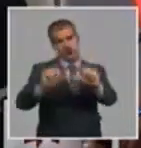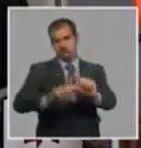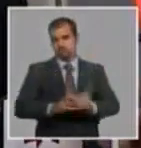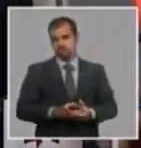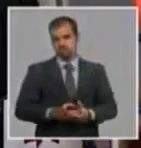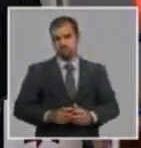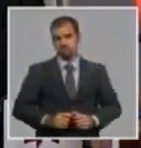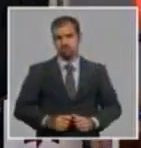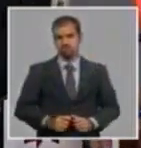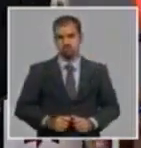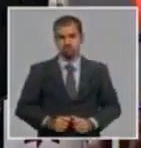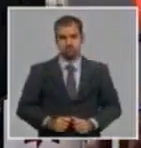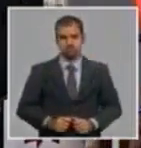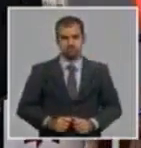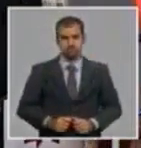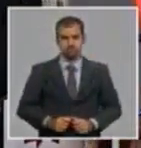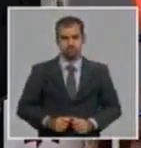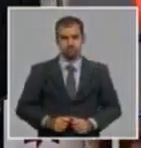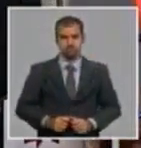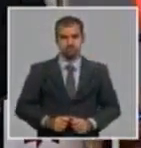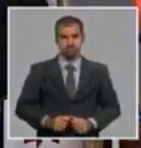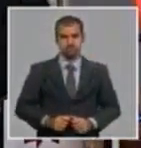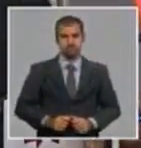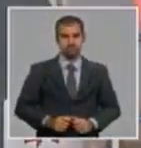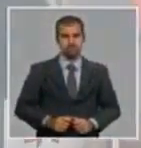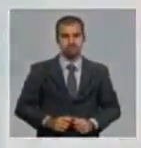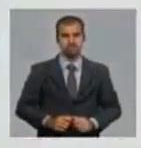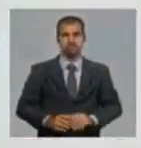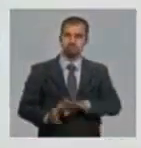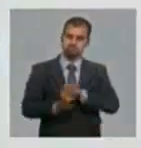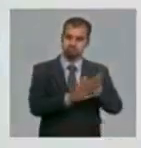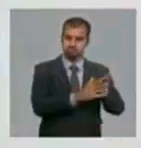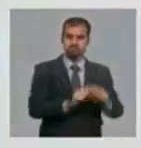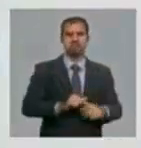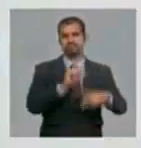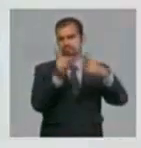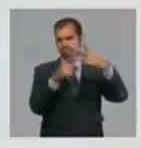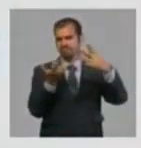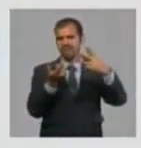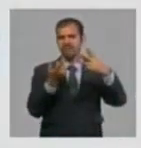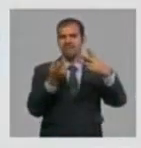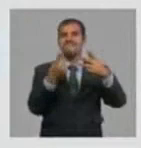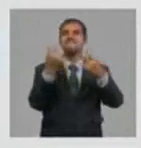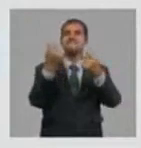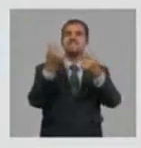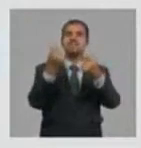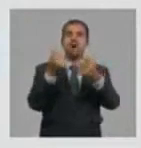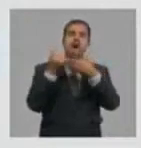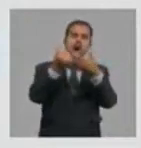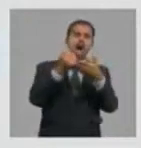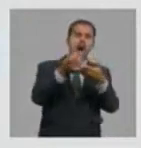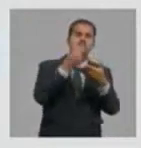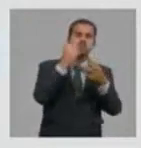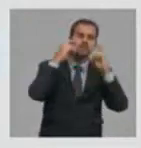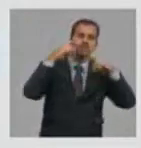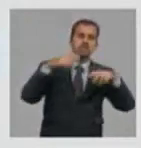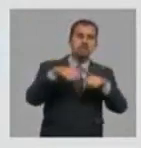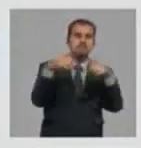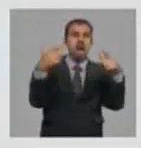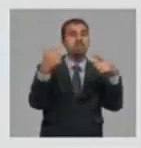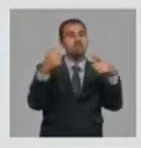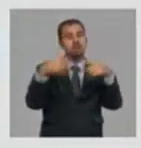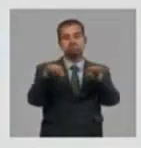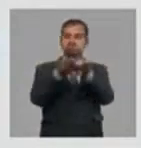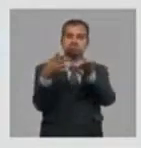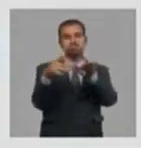mayor que el total de lo que importa. Los recursos financieros dedicados a la administración y desarrollo y la innovación tienen que ser mayor o igual que el